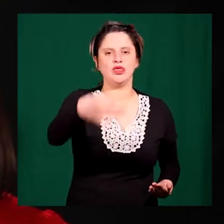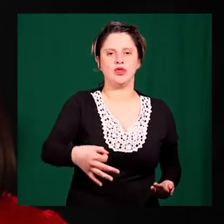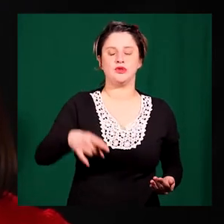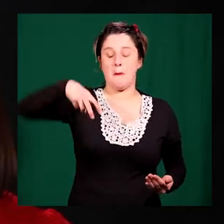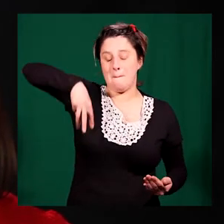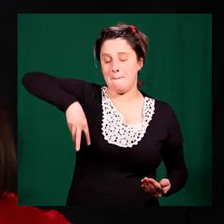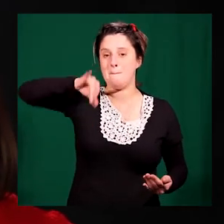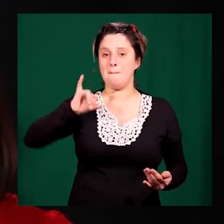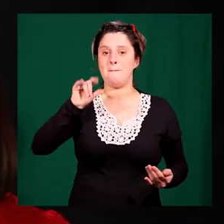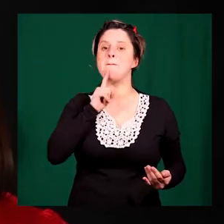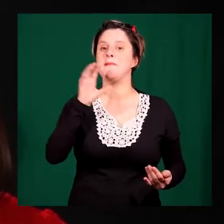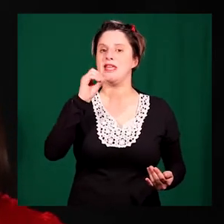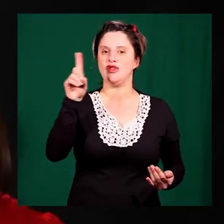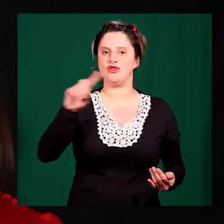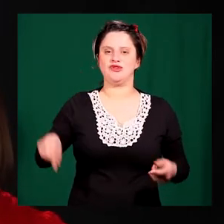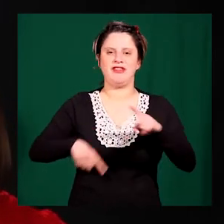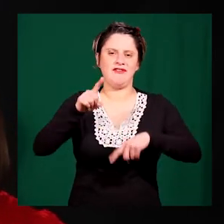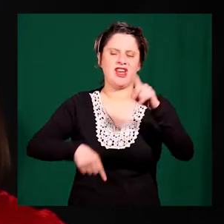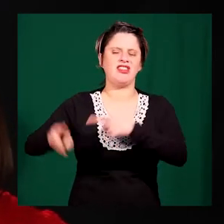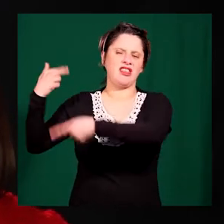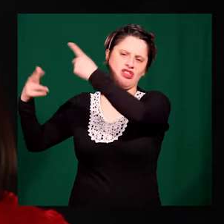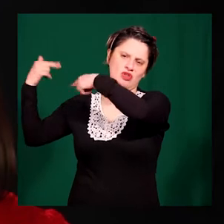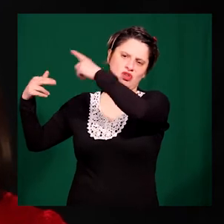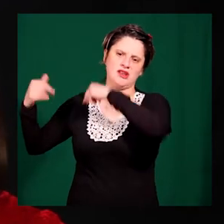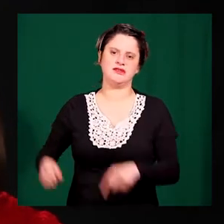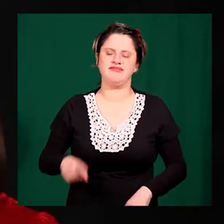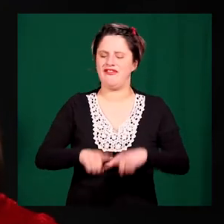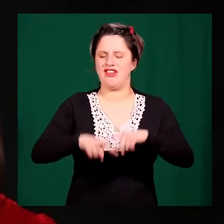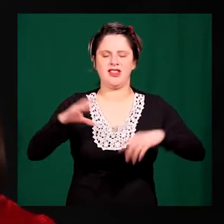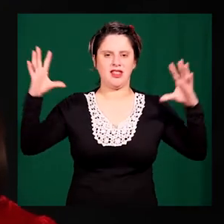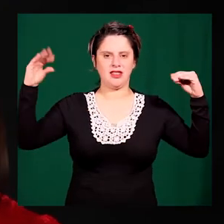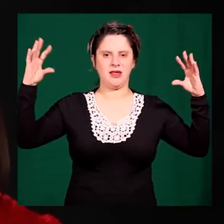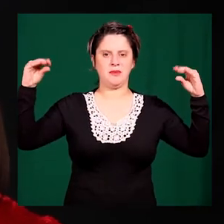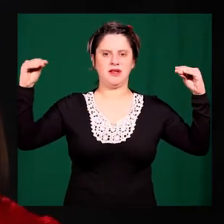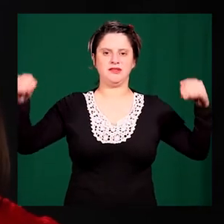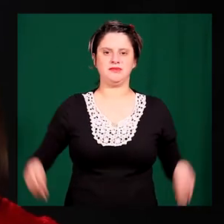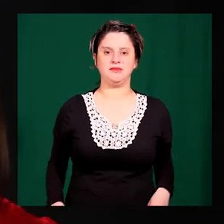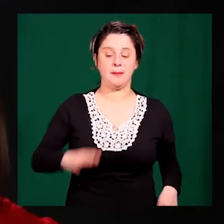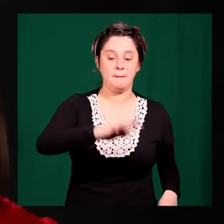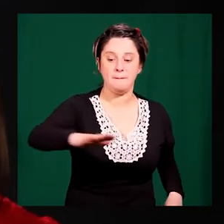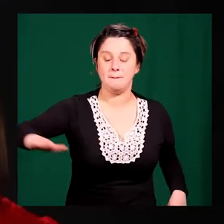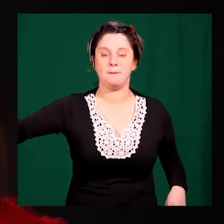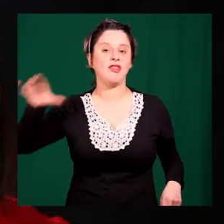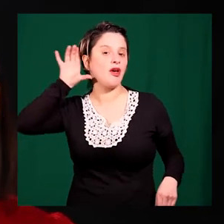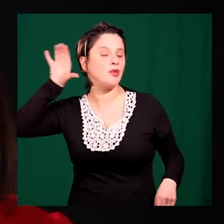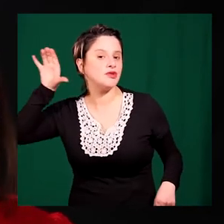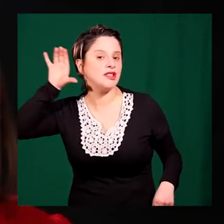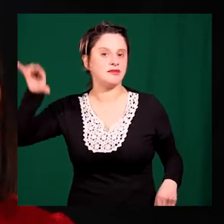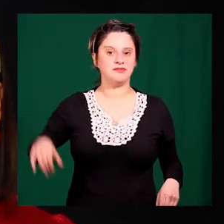mitos, leyendas y cualquier otro tipo de historias de las temáticas más variadas mientras los niños se escuchan,